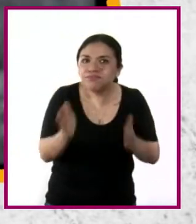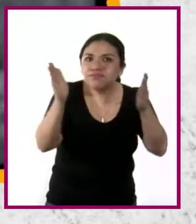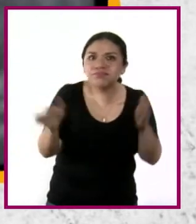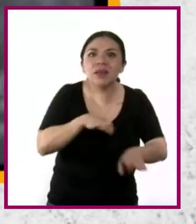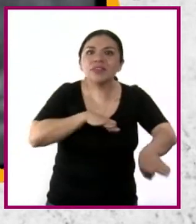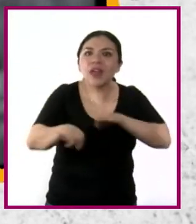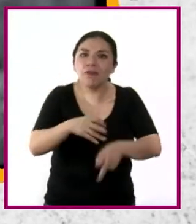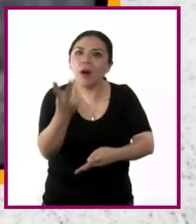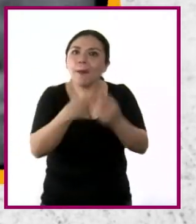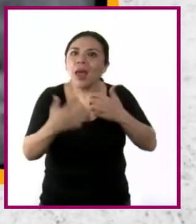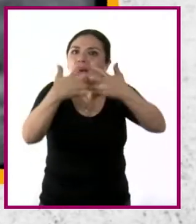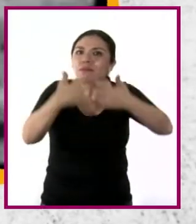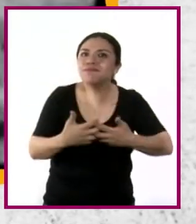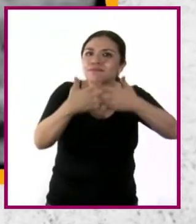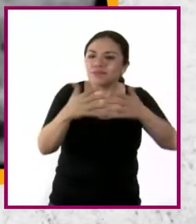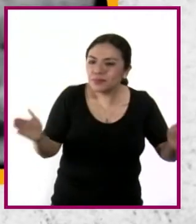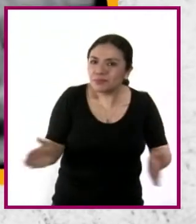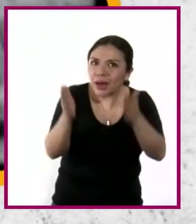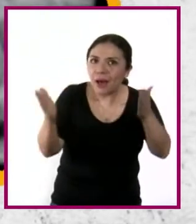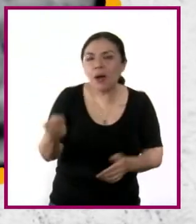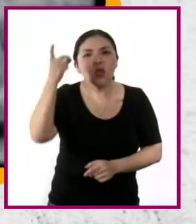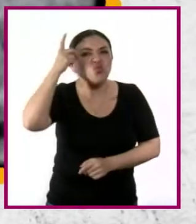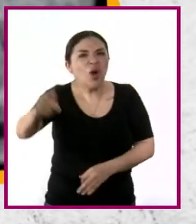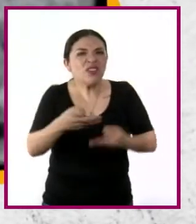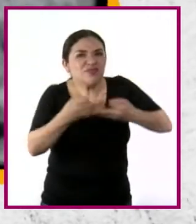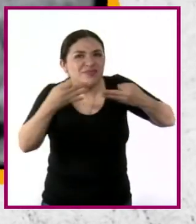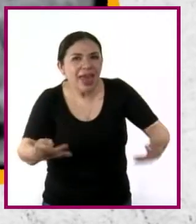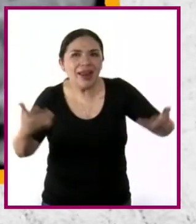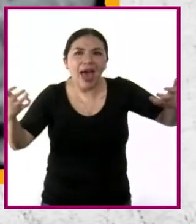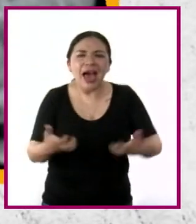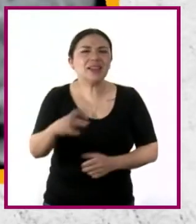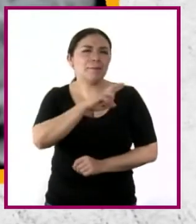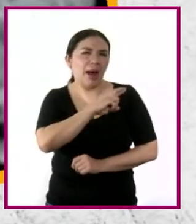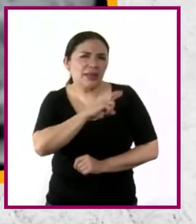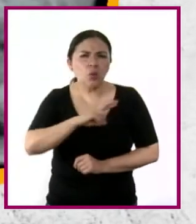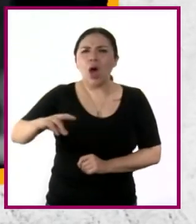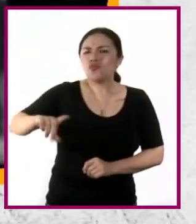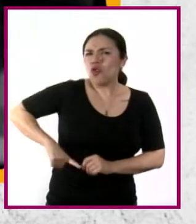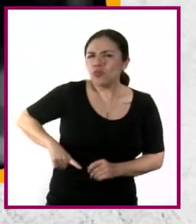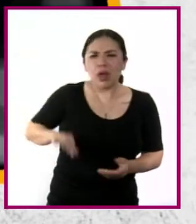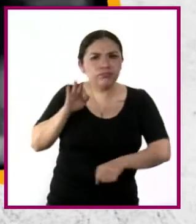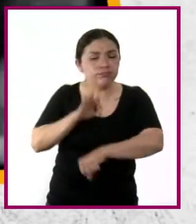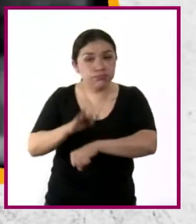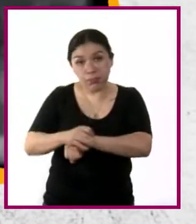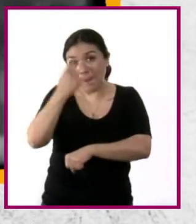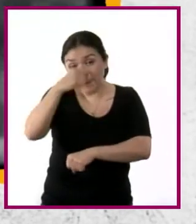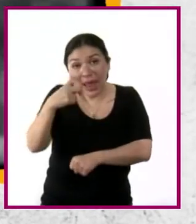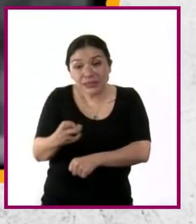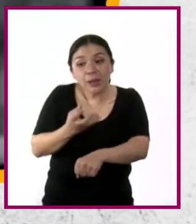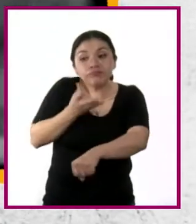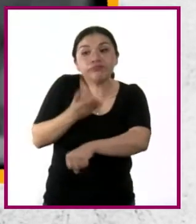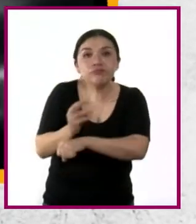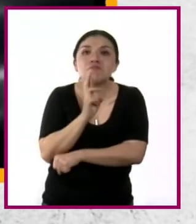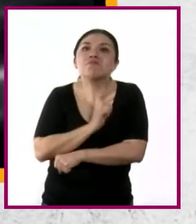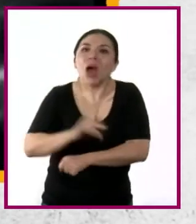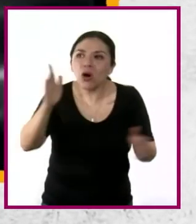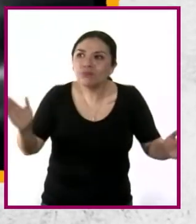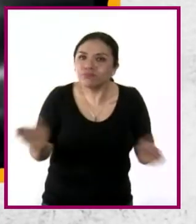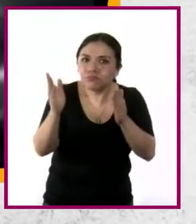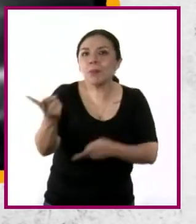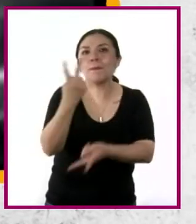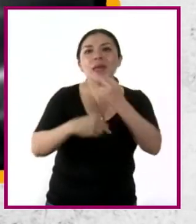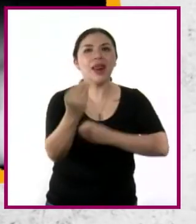y medianos agricultores, ejidatarios y productores privados, con el propósito de mejorar las situaciones de